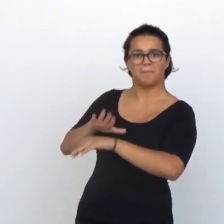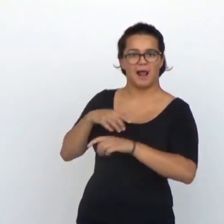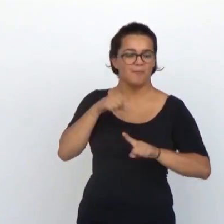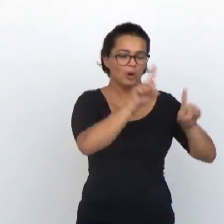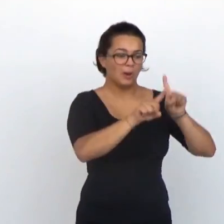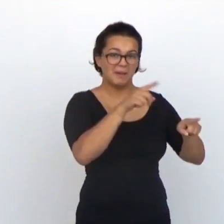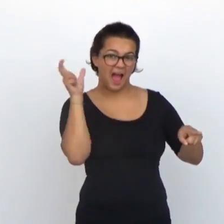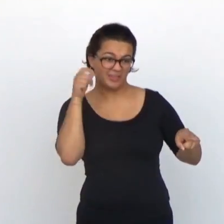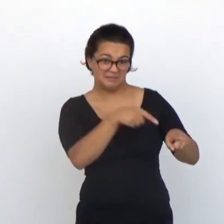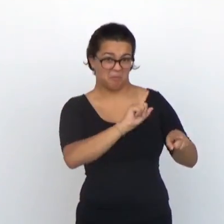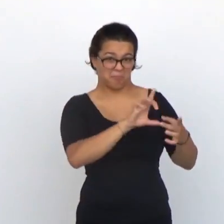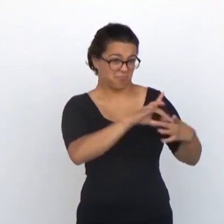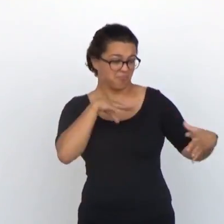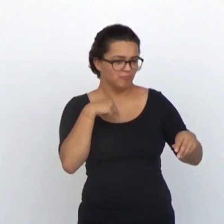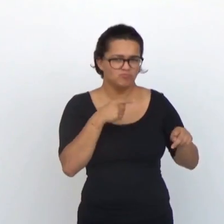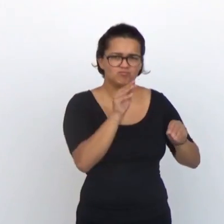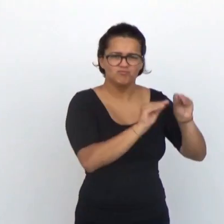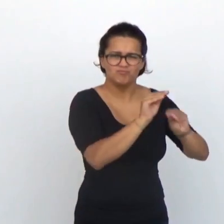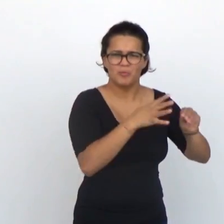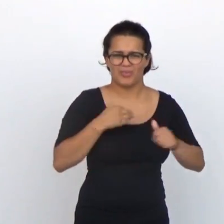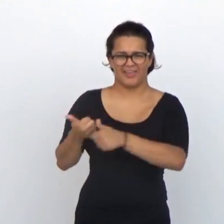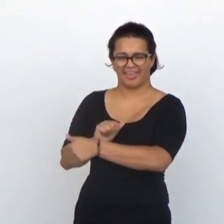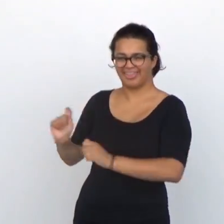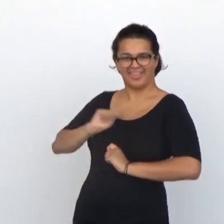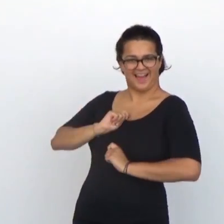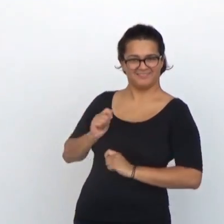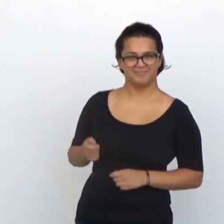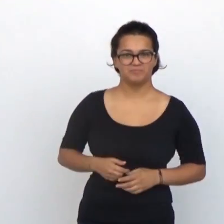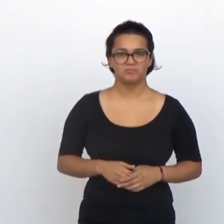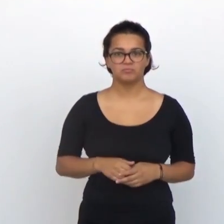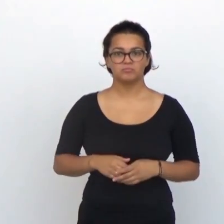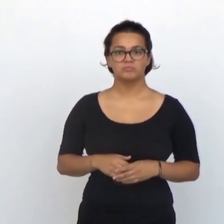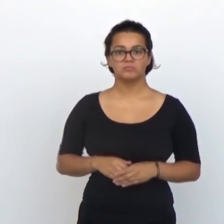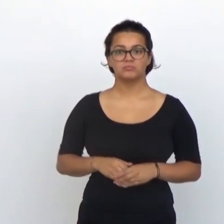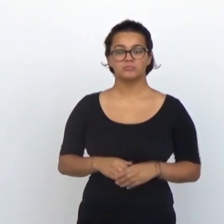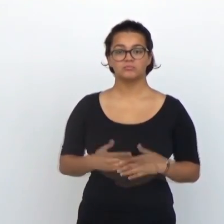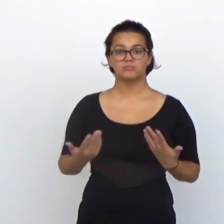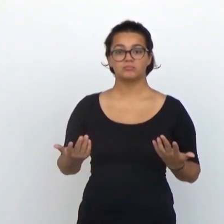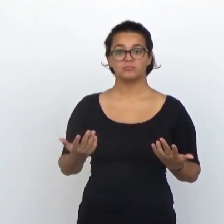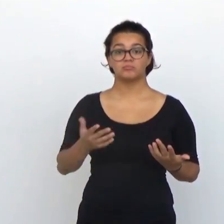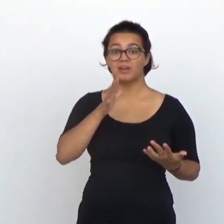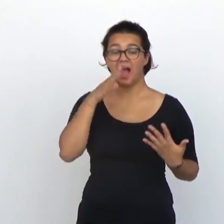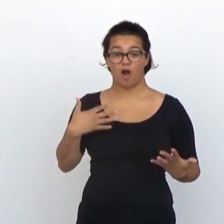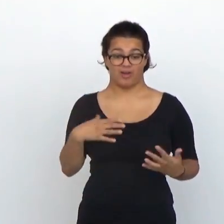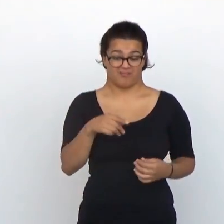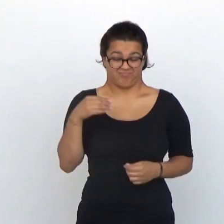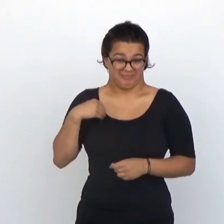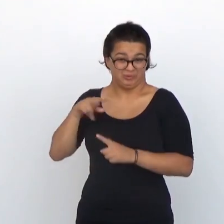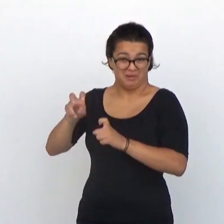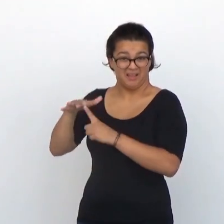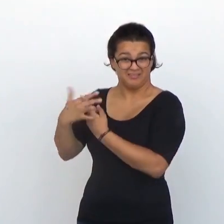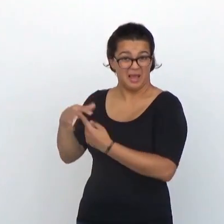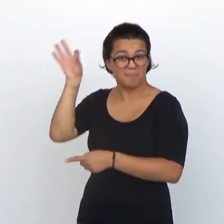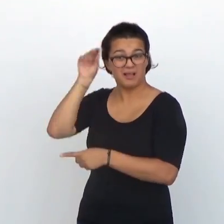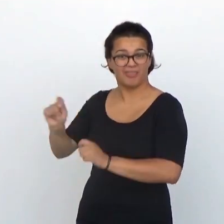para el desarrollo de nuevas prótesis que abordan problemas no auditivos. Pero por mucho que todo esto nos enorgullezca no podemos